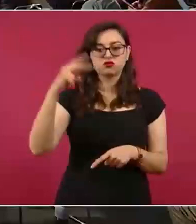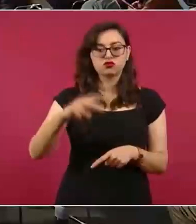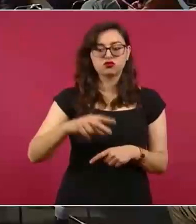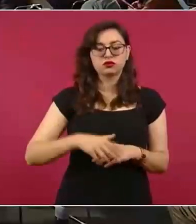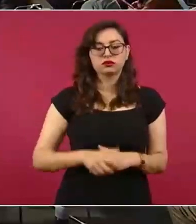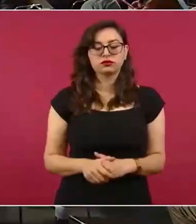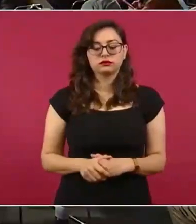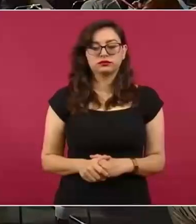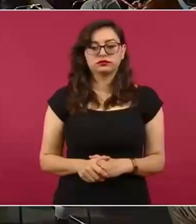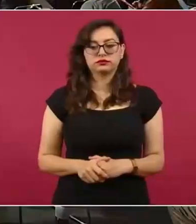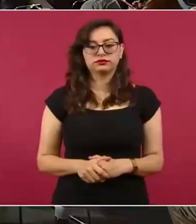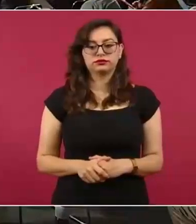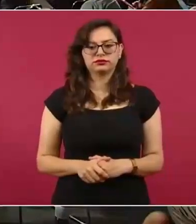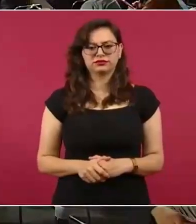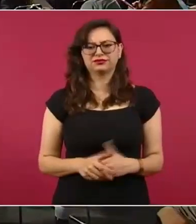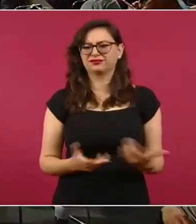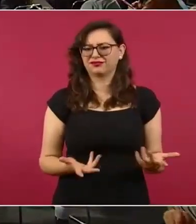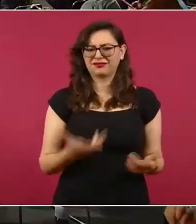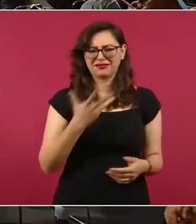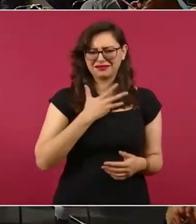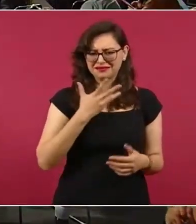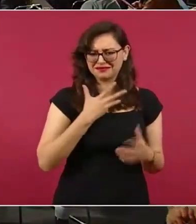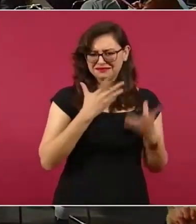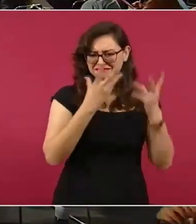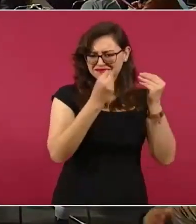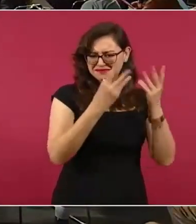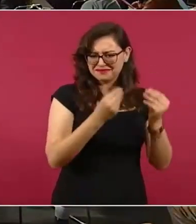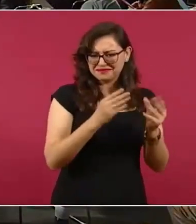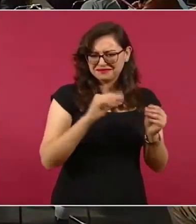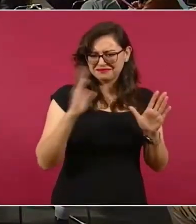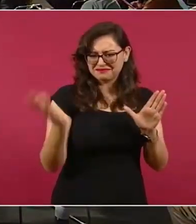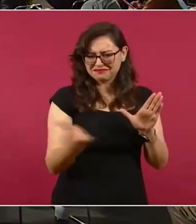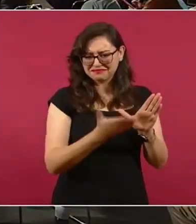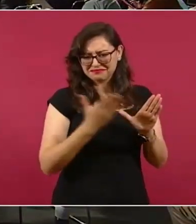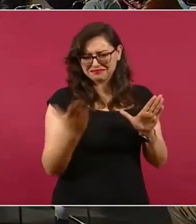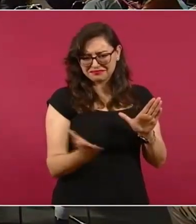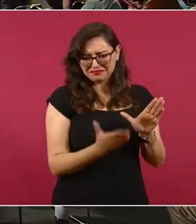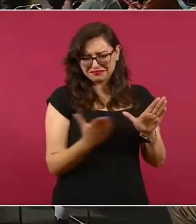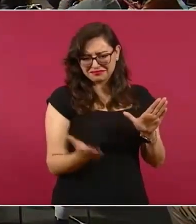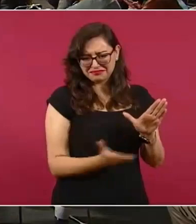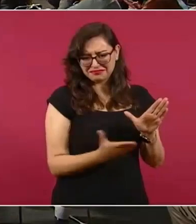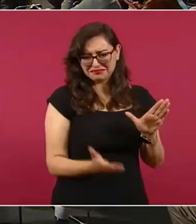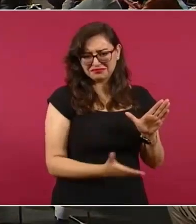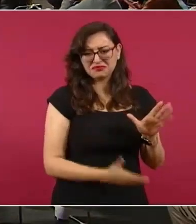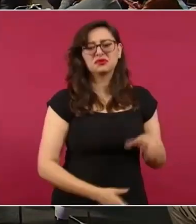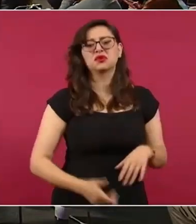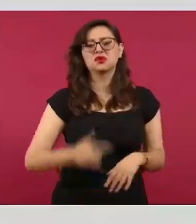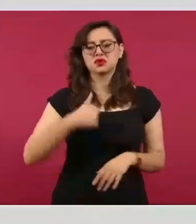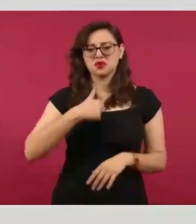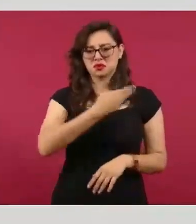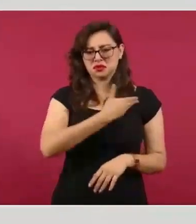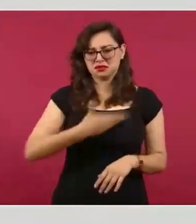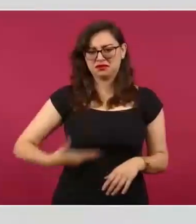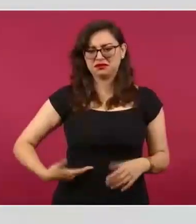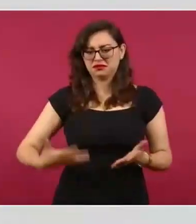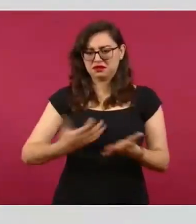Sí. Y hay otras. Cuando llegué aquí a la presidencia, pedí mi expediente